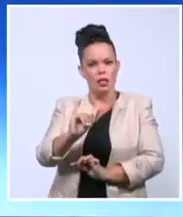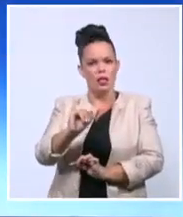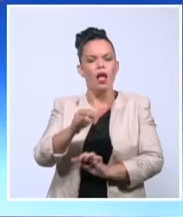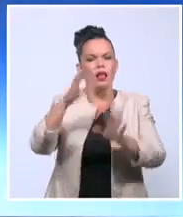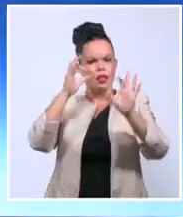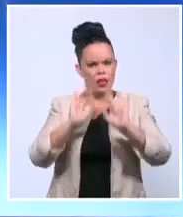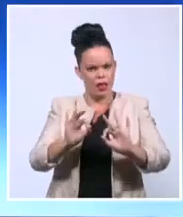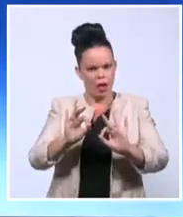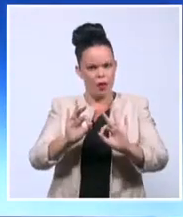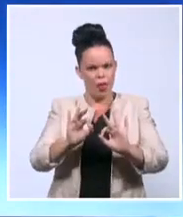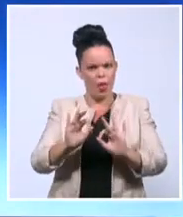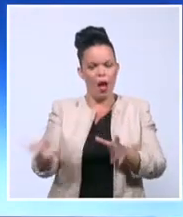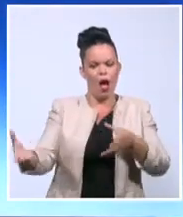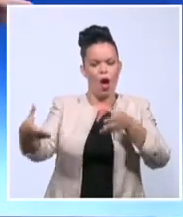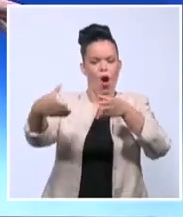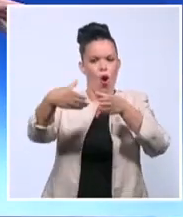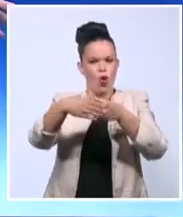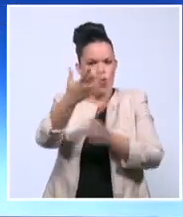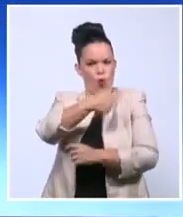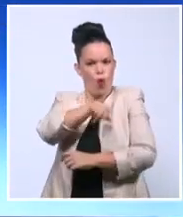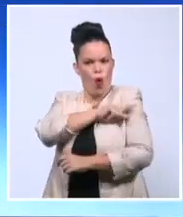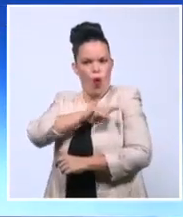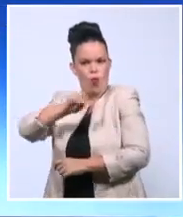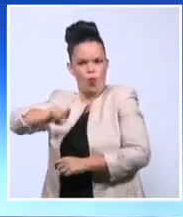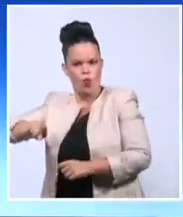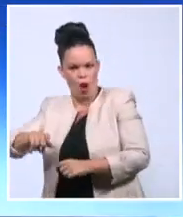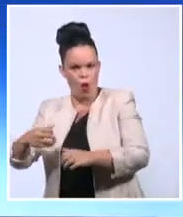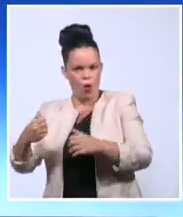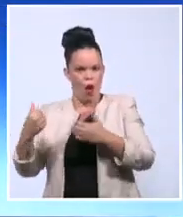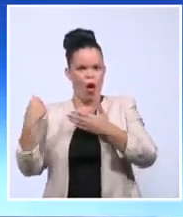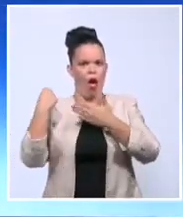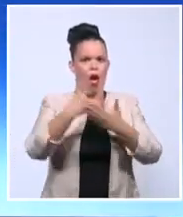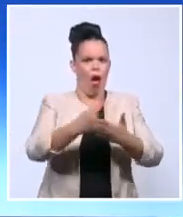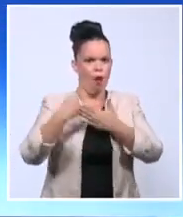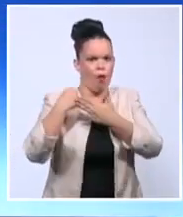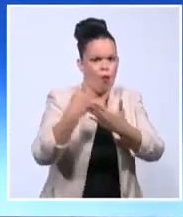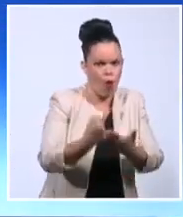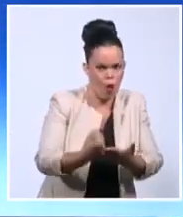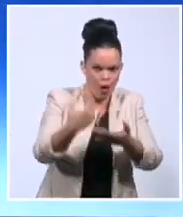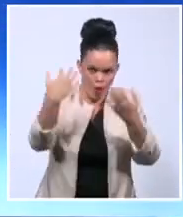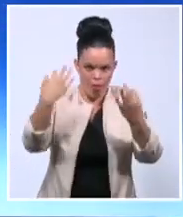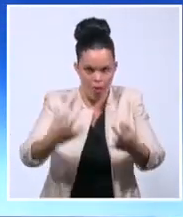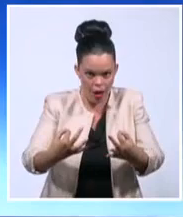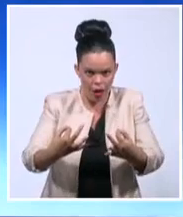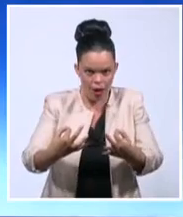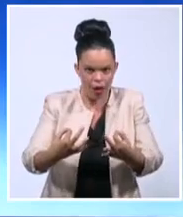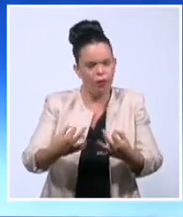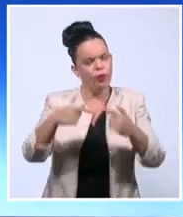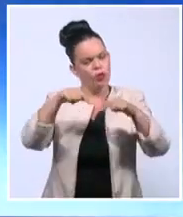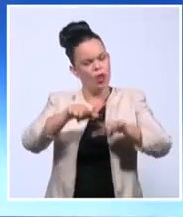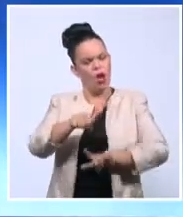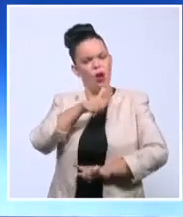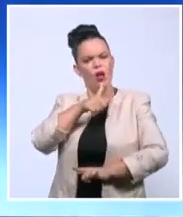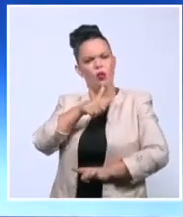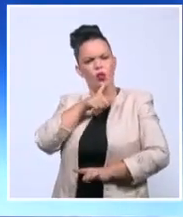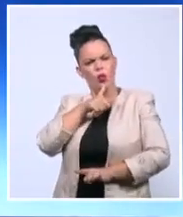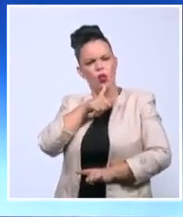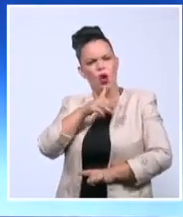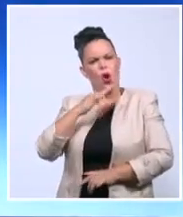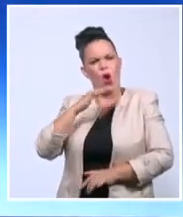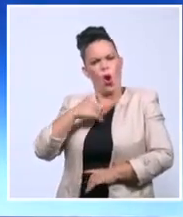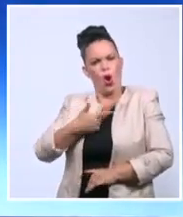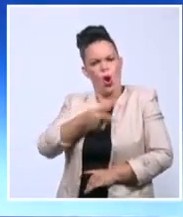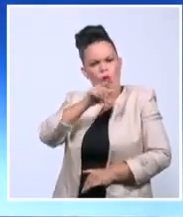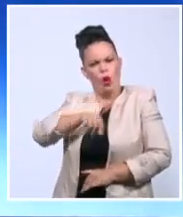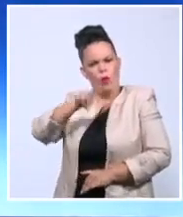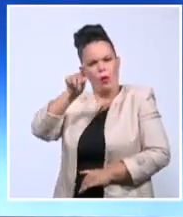conciencias en una nación, como están diciendo unos pocos, bueno, ¿cómo es posible que tantos cubanos no tengan todavía ni idea de todo esto